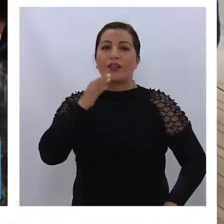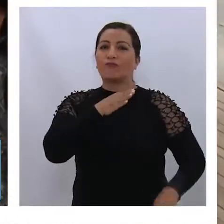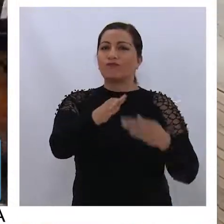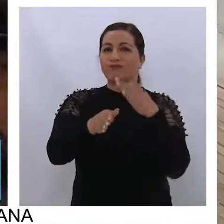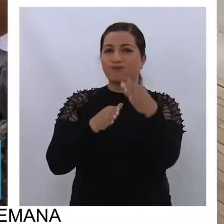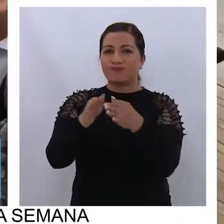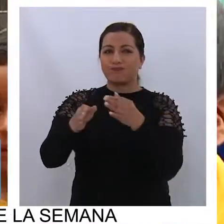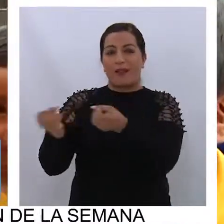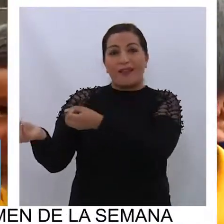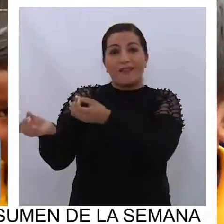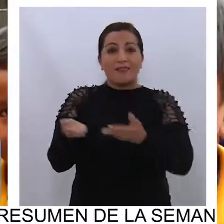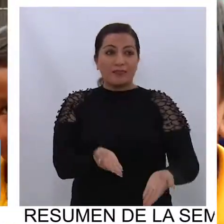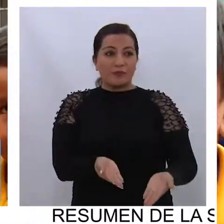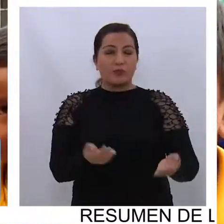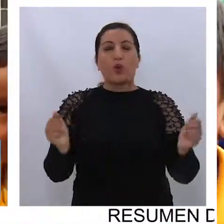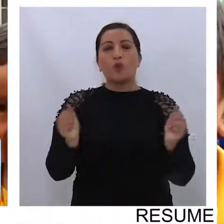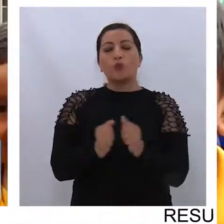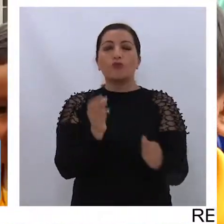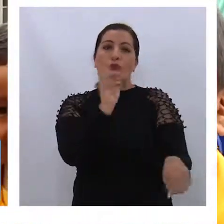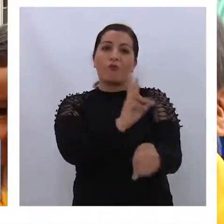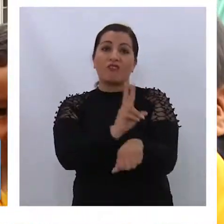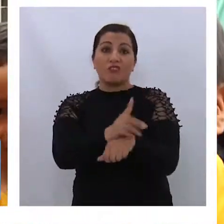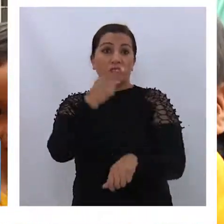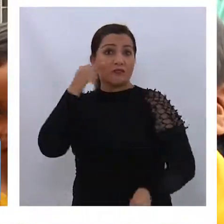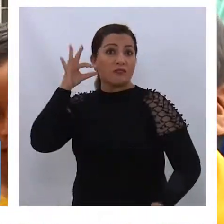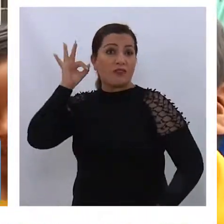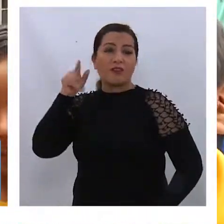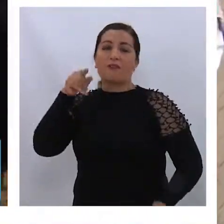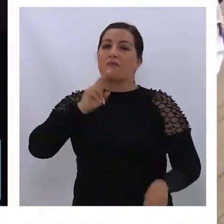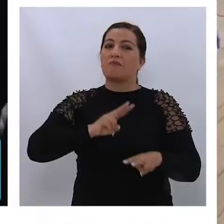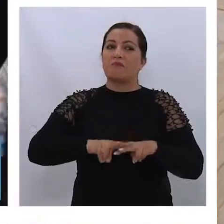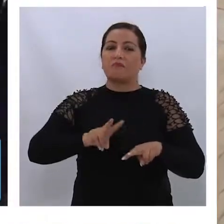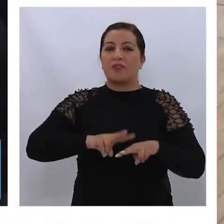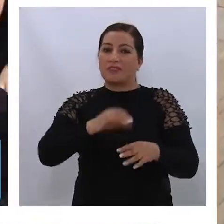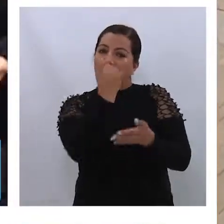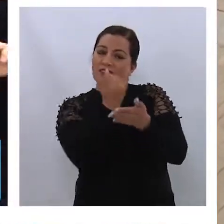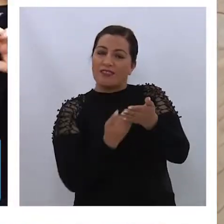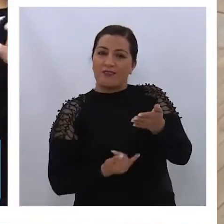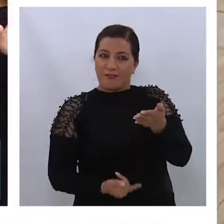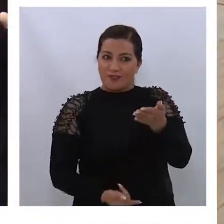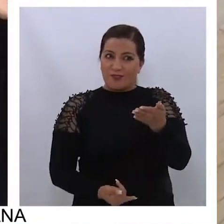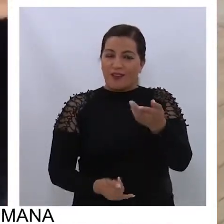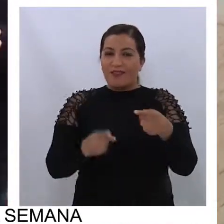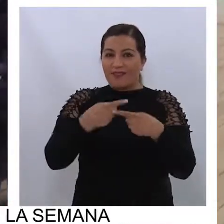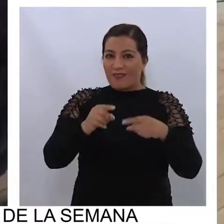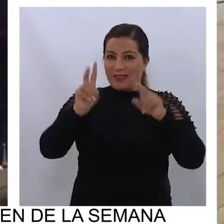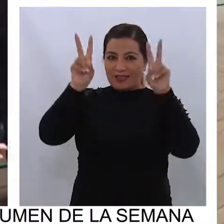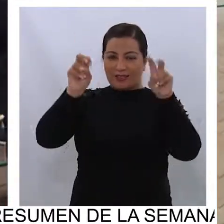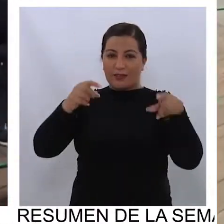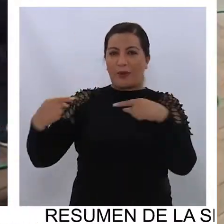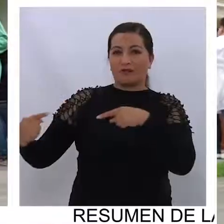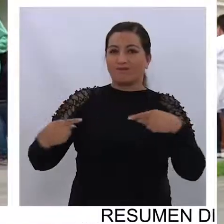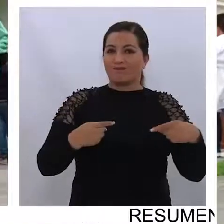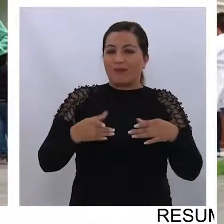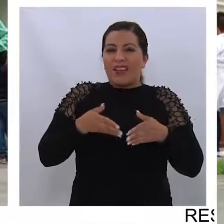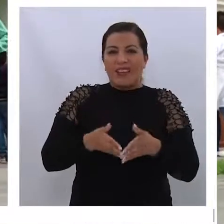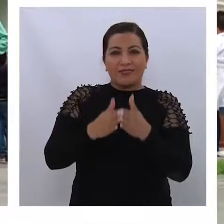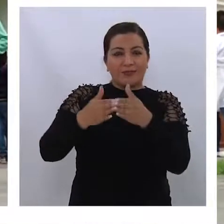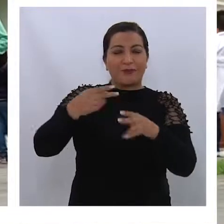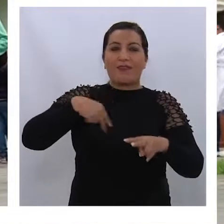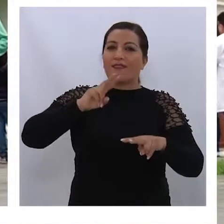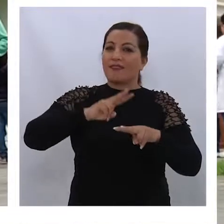acudieron a la invitación junto a sus profesores para dibujar y pintar distintos aspectos del combate naval